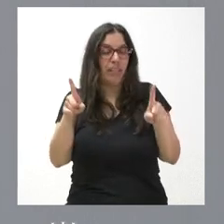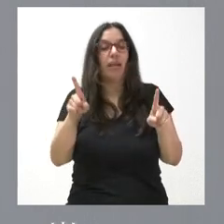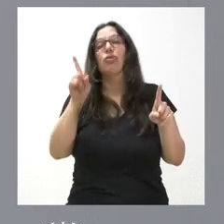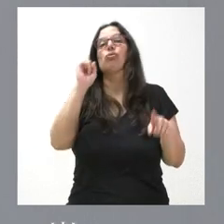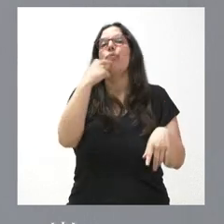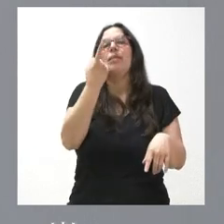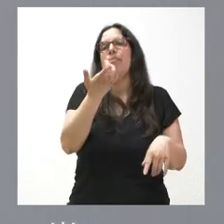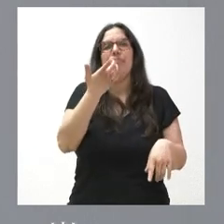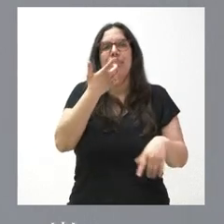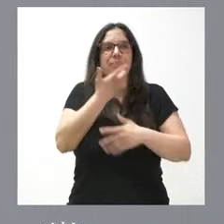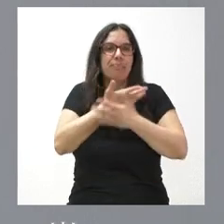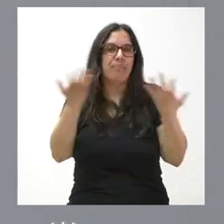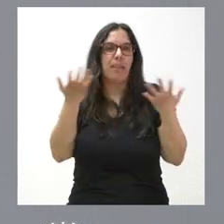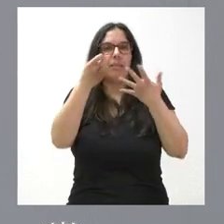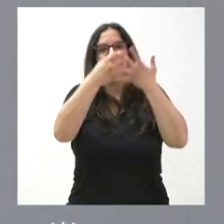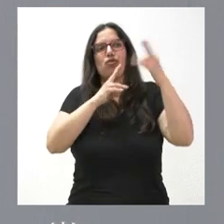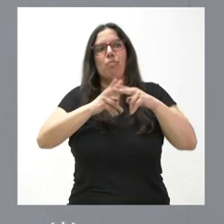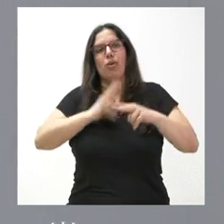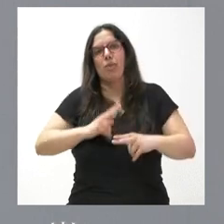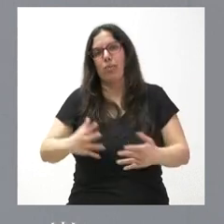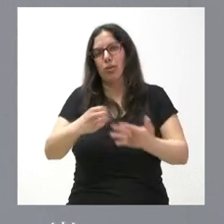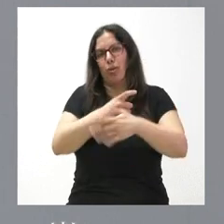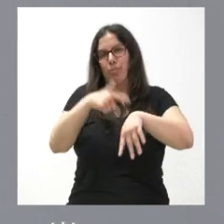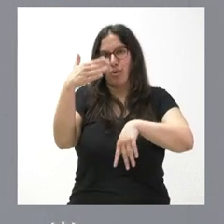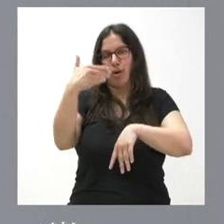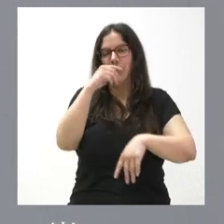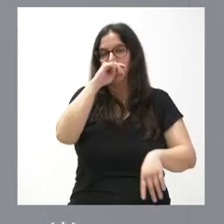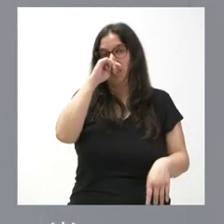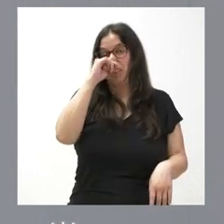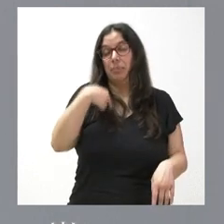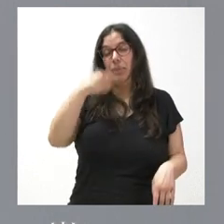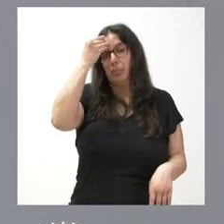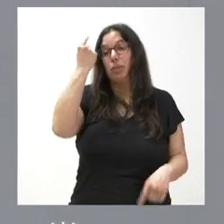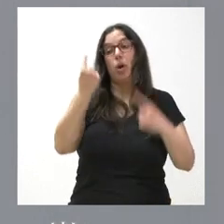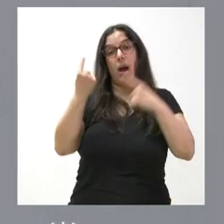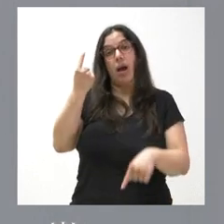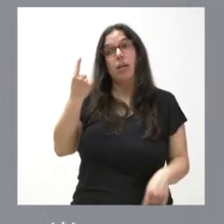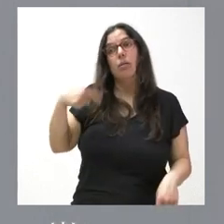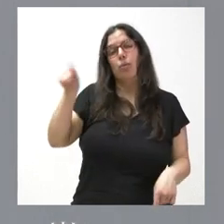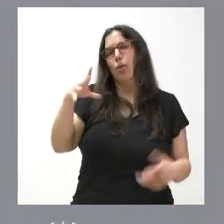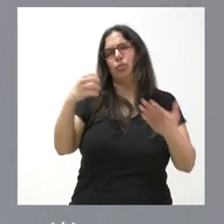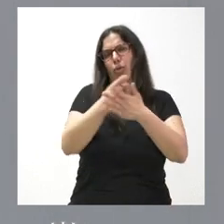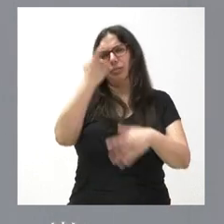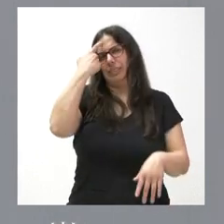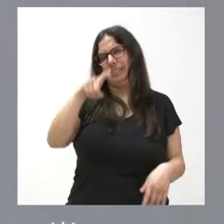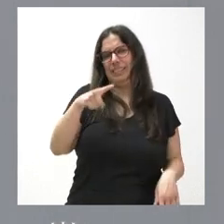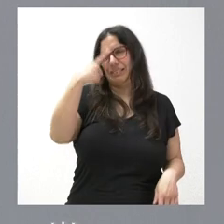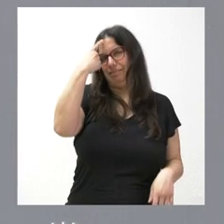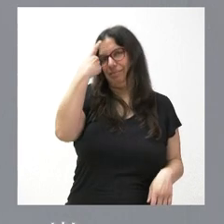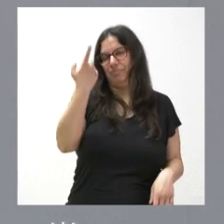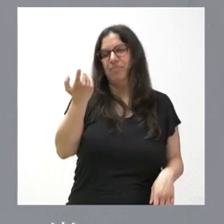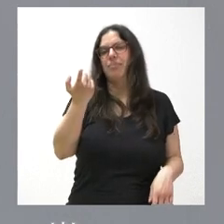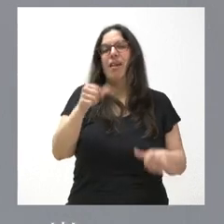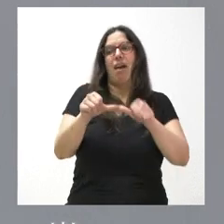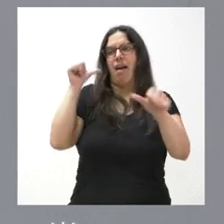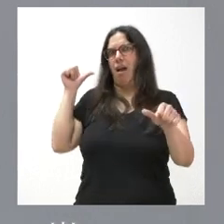citarlos nos daría lugar a ocupar un espacio del que no disponemos, pero que creo que algunas de ellas al menos están en la mente de todos ustedes, que nunca antes había